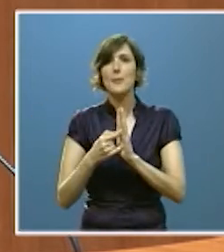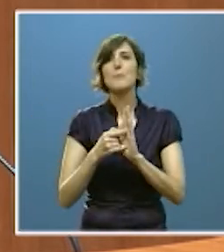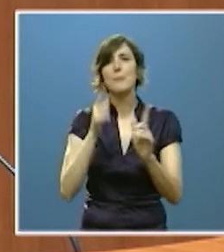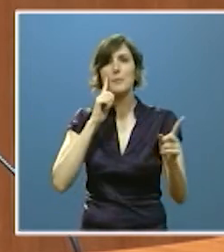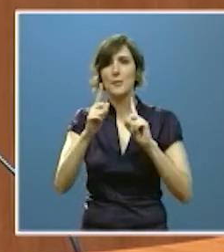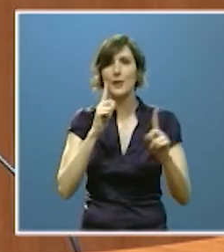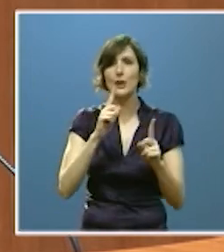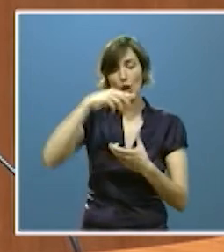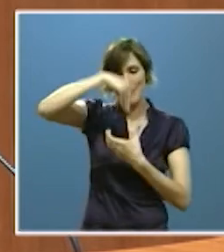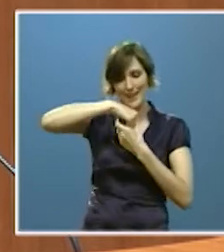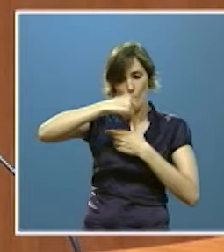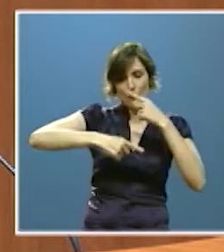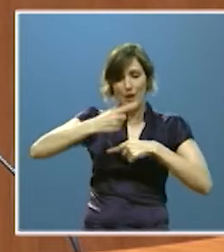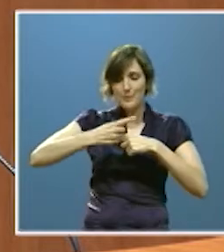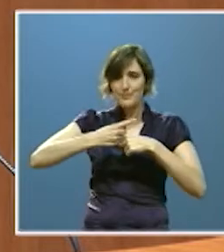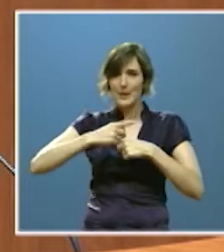intrafamiliar